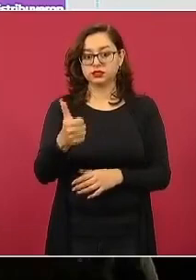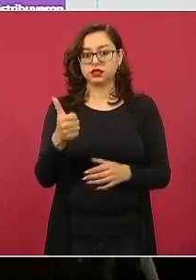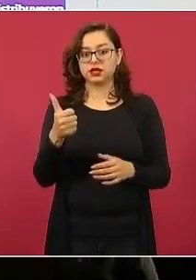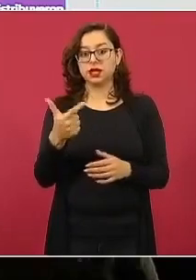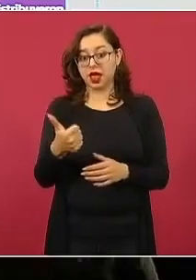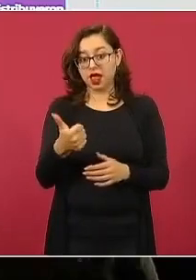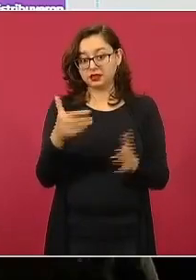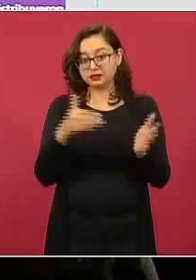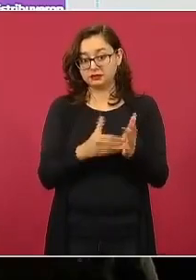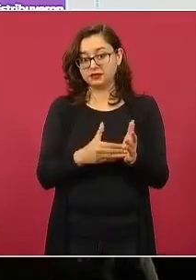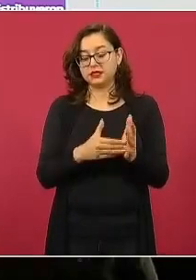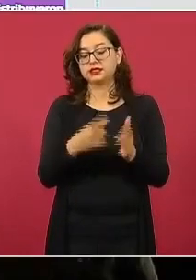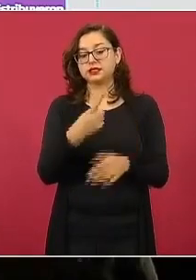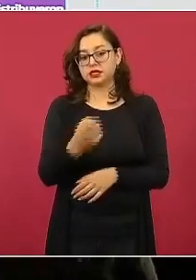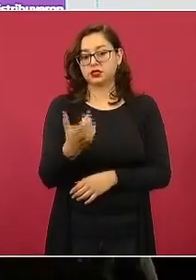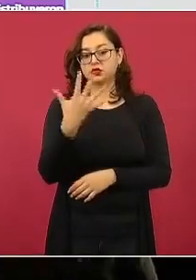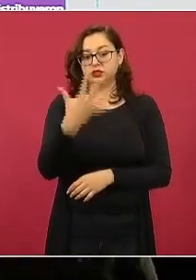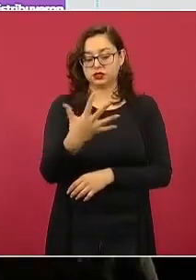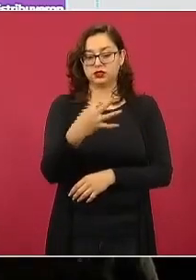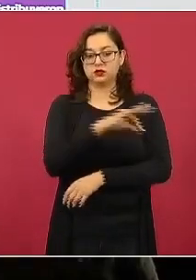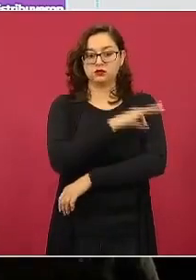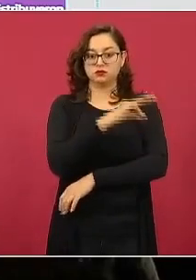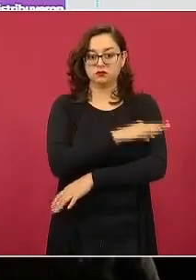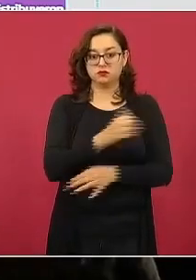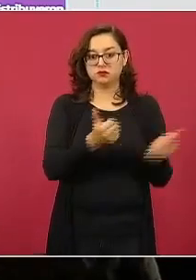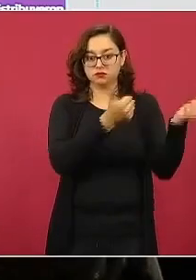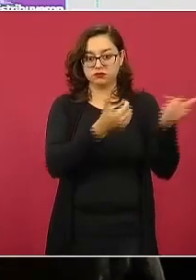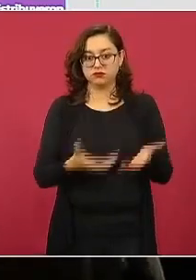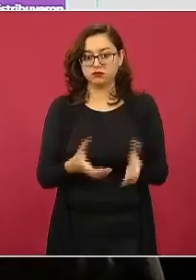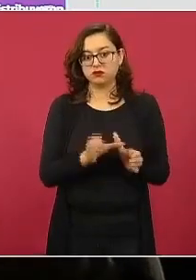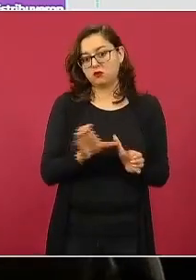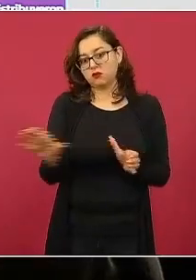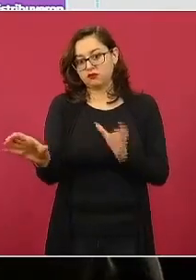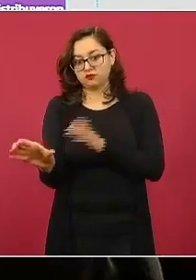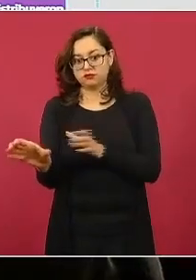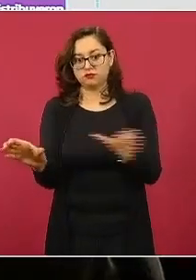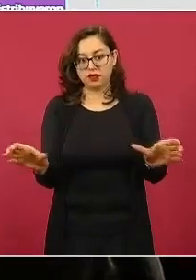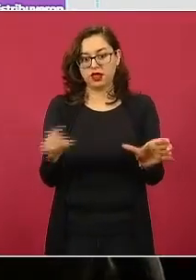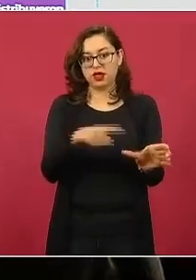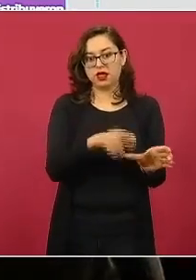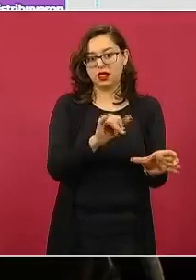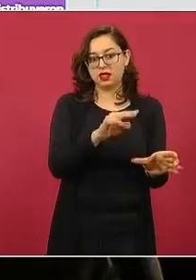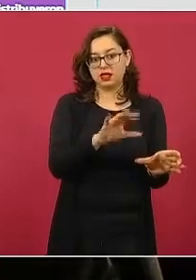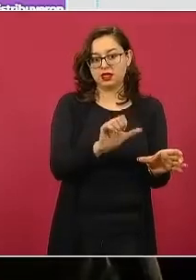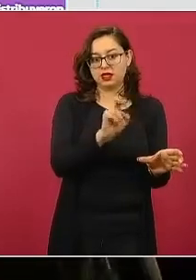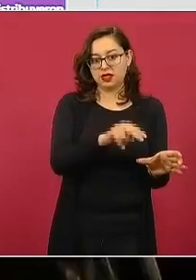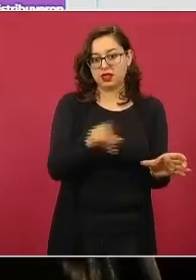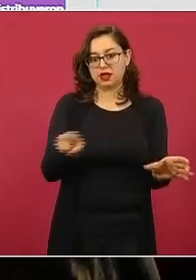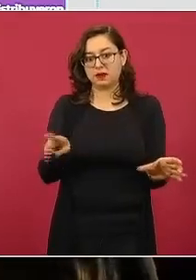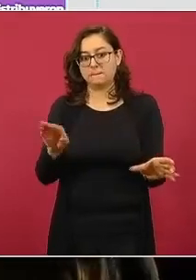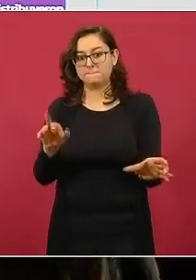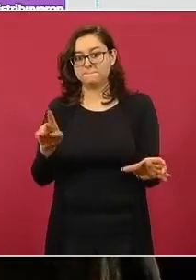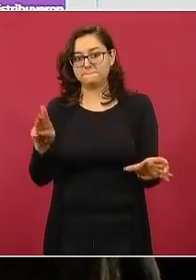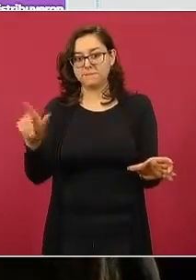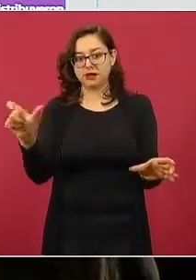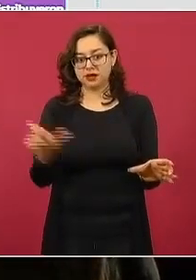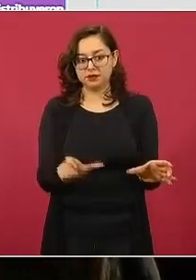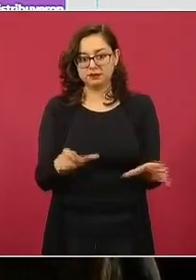que fueron concentradas a Lincoln y a Virmex. De estas se organizaron 977